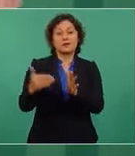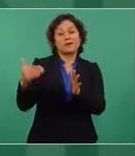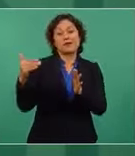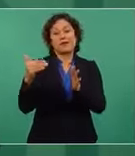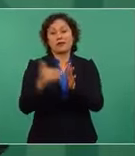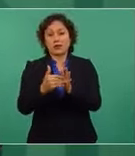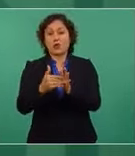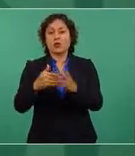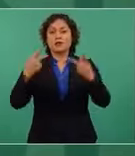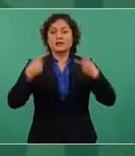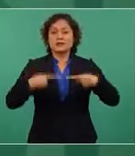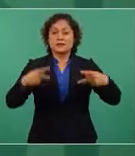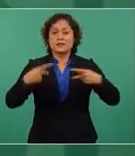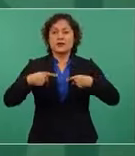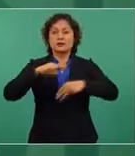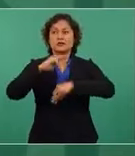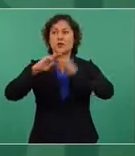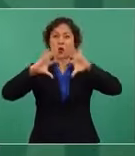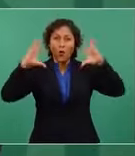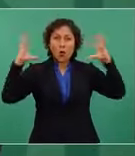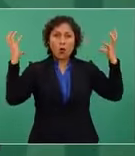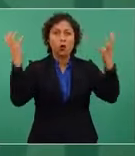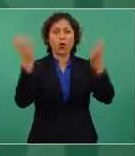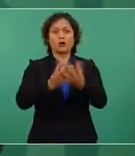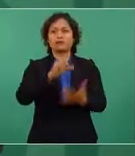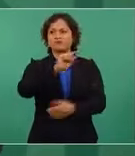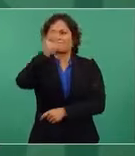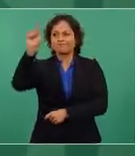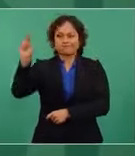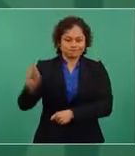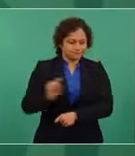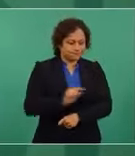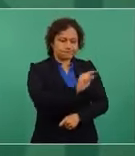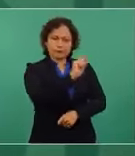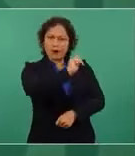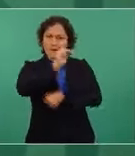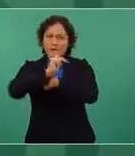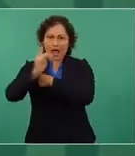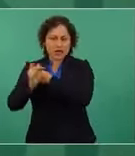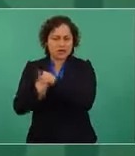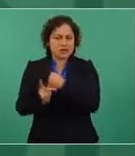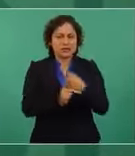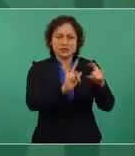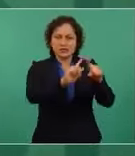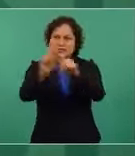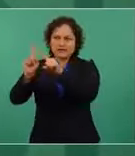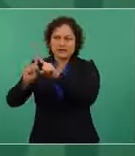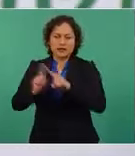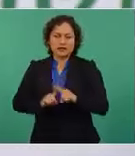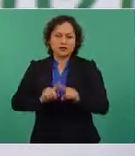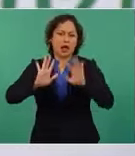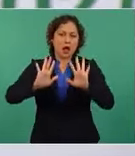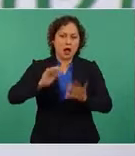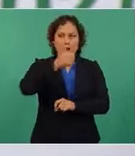muy diversas nacionalidades, que están en prácticamente todos los países con diferentes números,